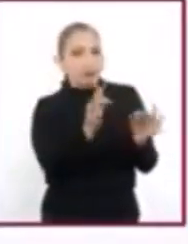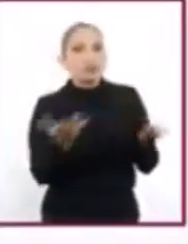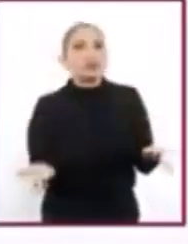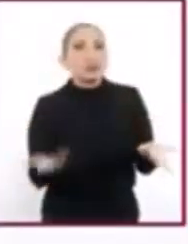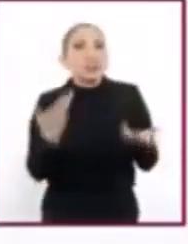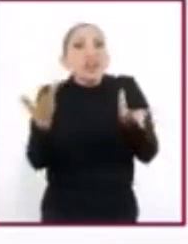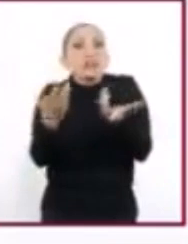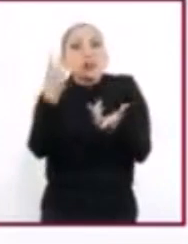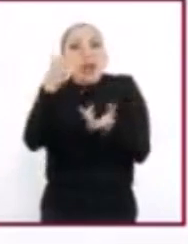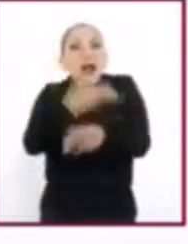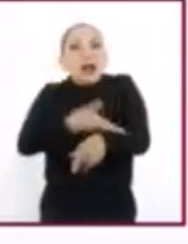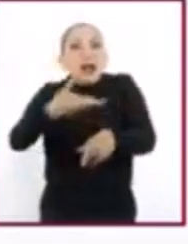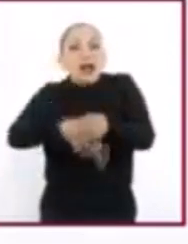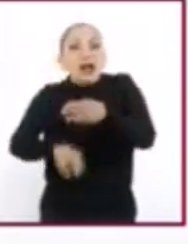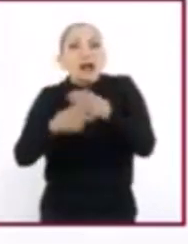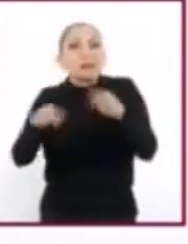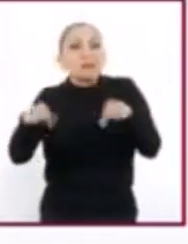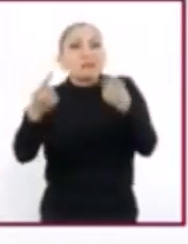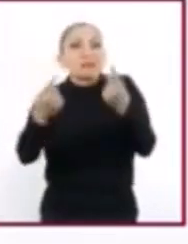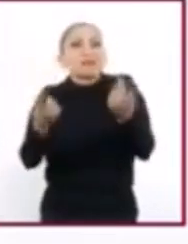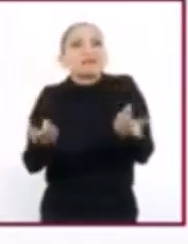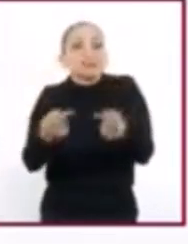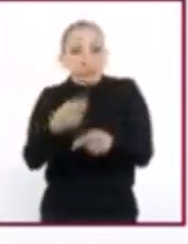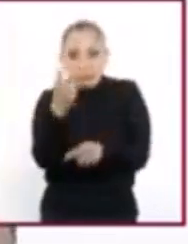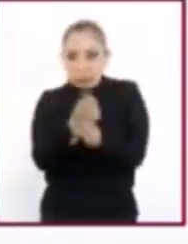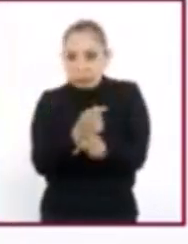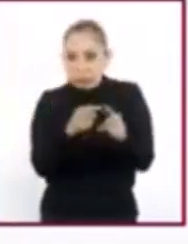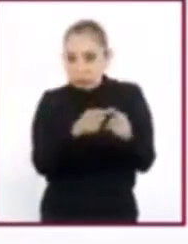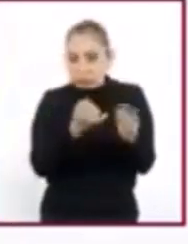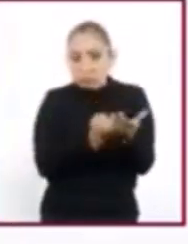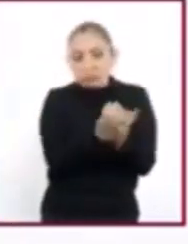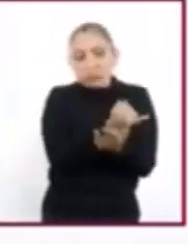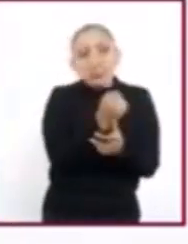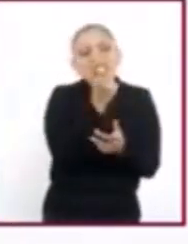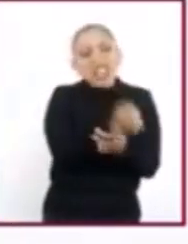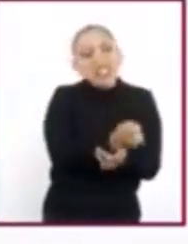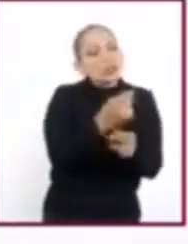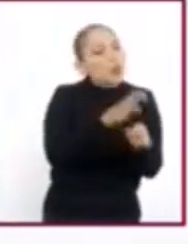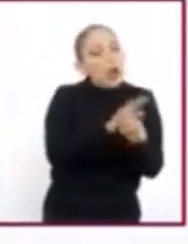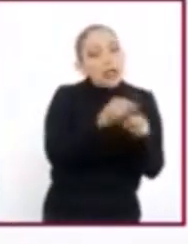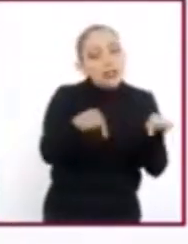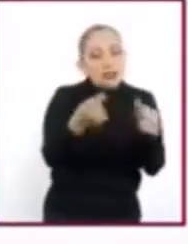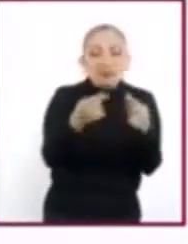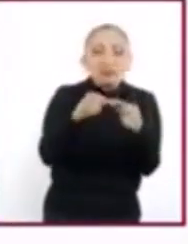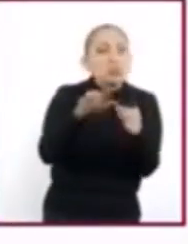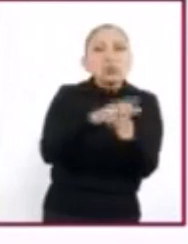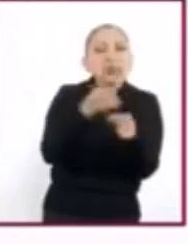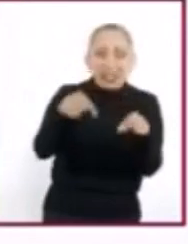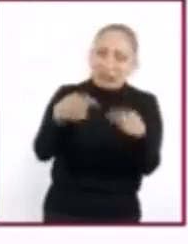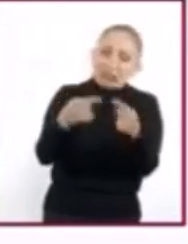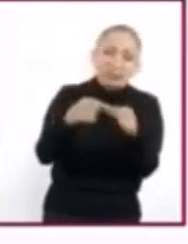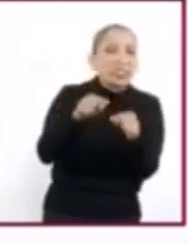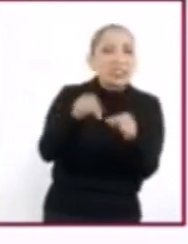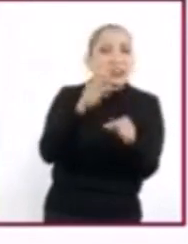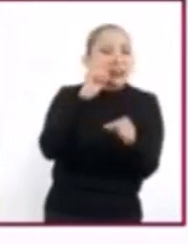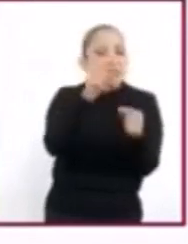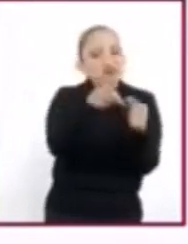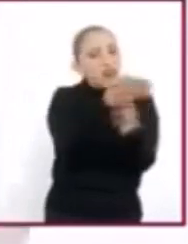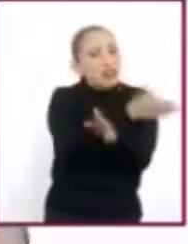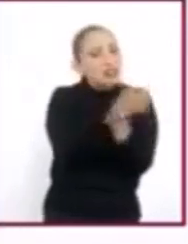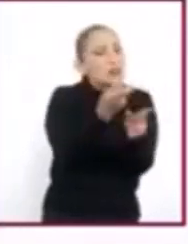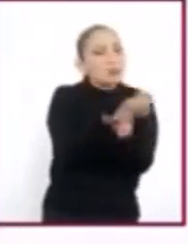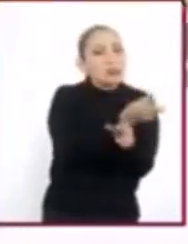¿qué hacer para resolver el conflicto? Uno, definir adecuadamente el conflicto, identificando todos sus componentes.